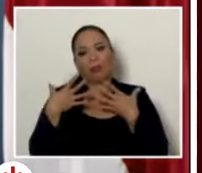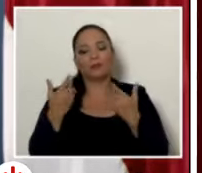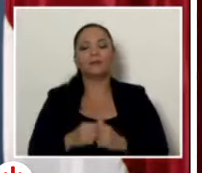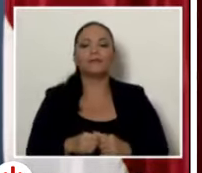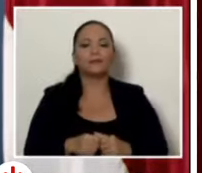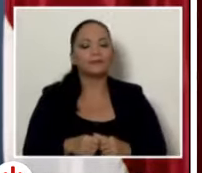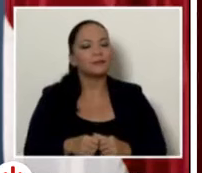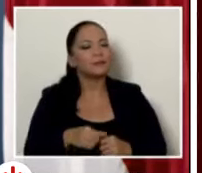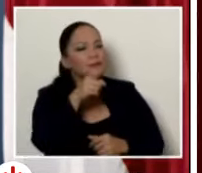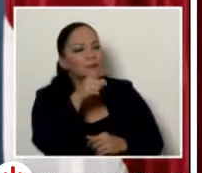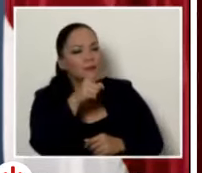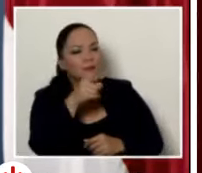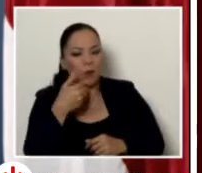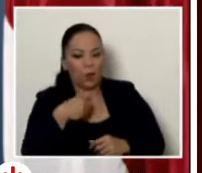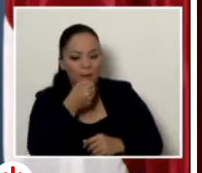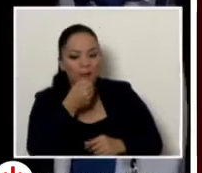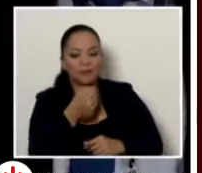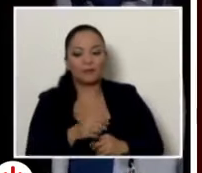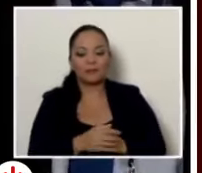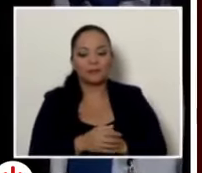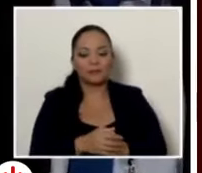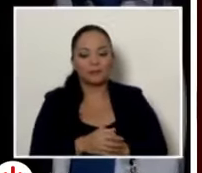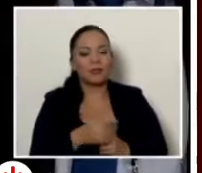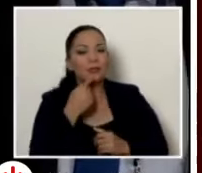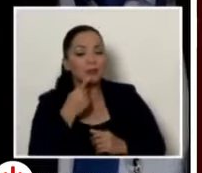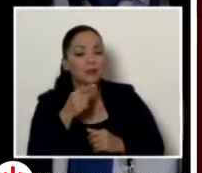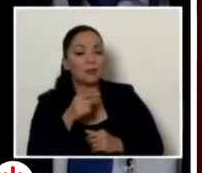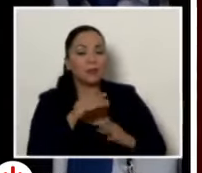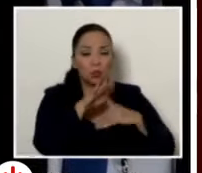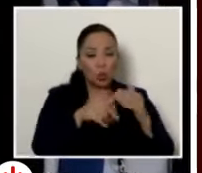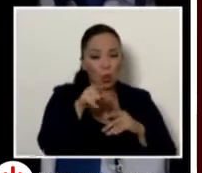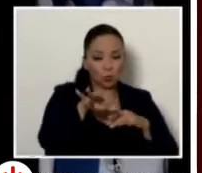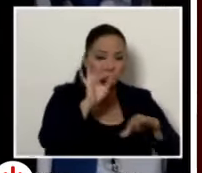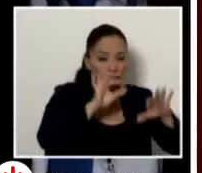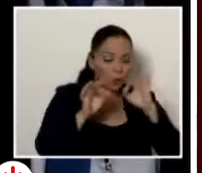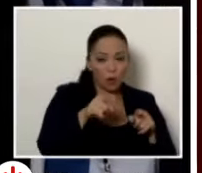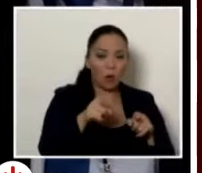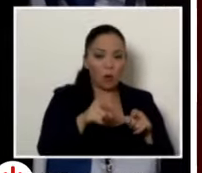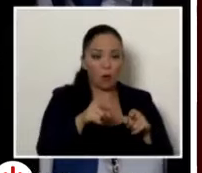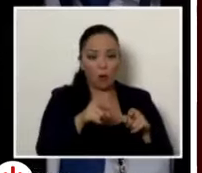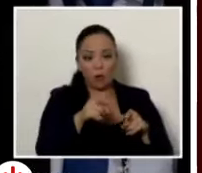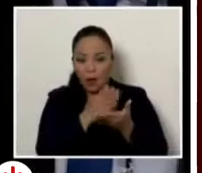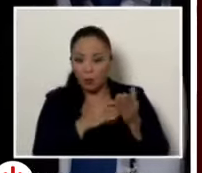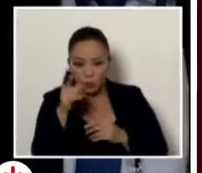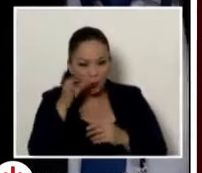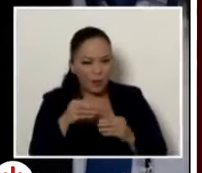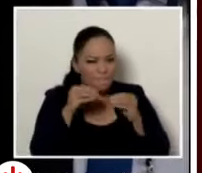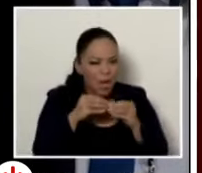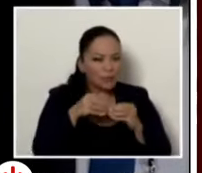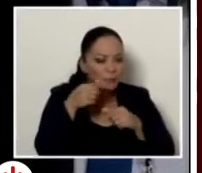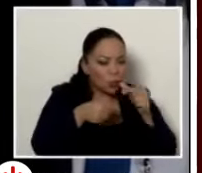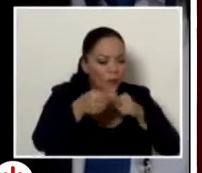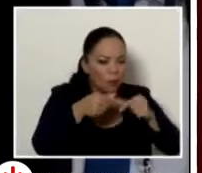¿Usted cree que esto es todo lo que debamos descubrir o cree usted que va a haber todavía más irregularidades conforme vaya